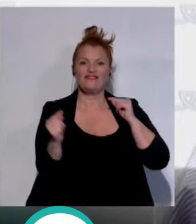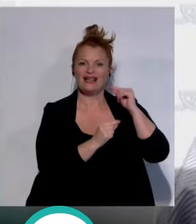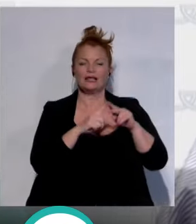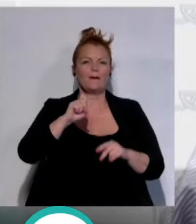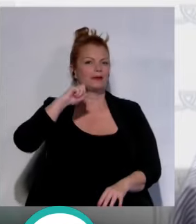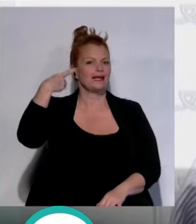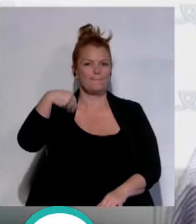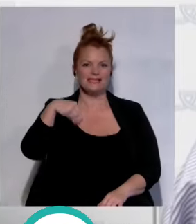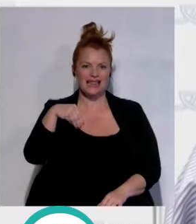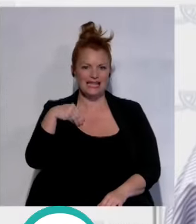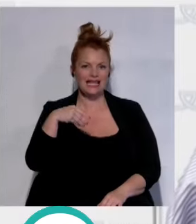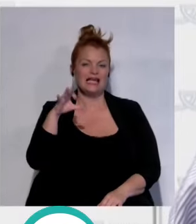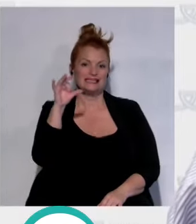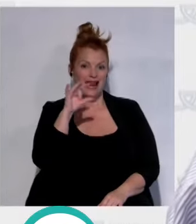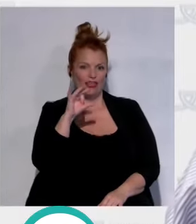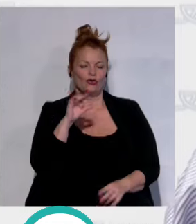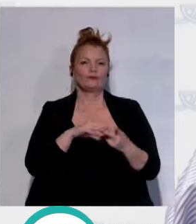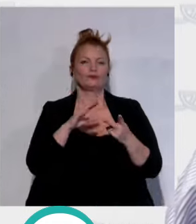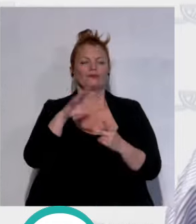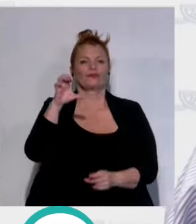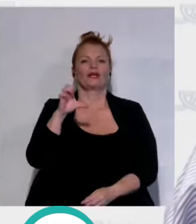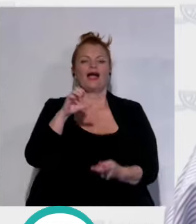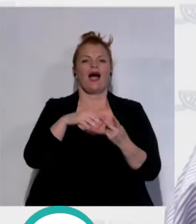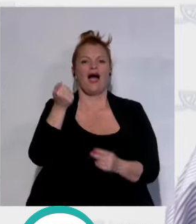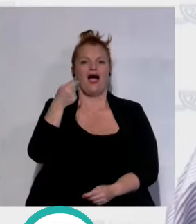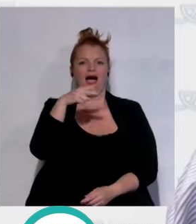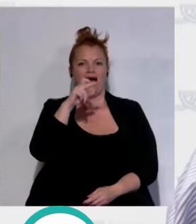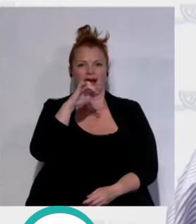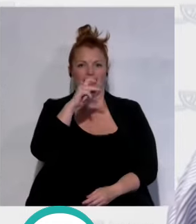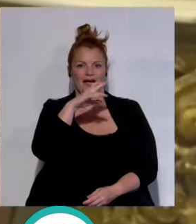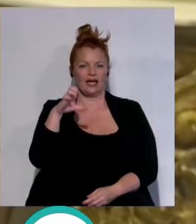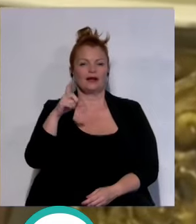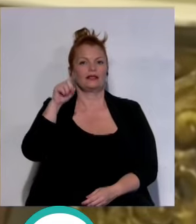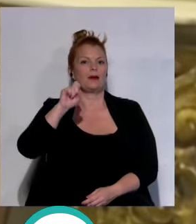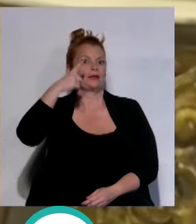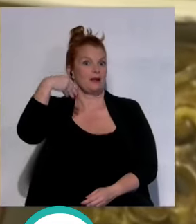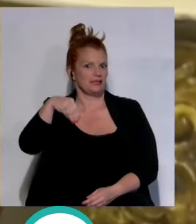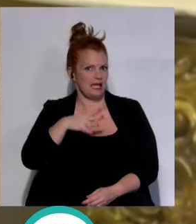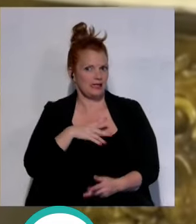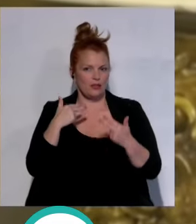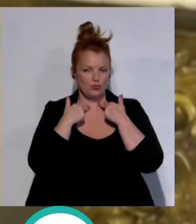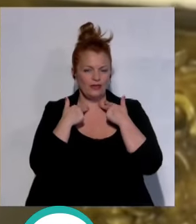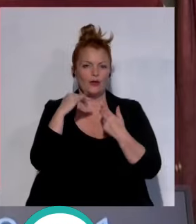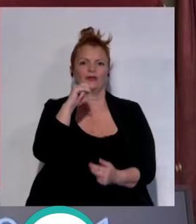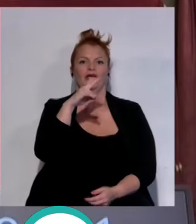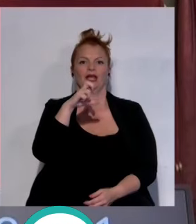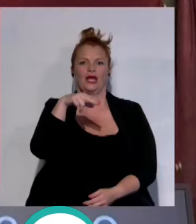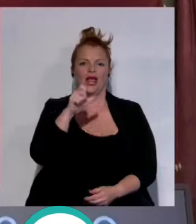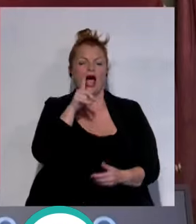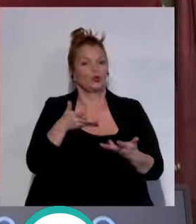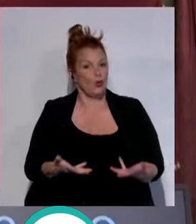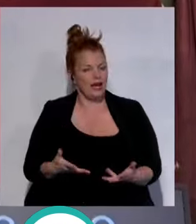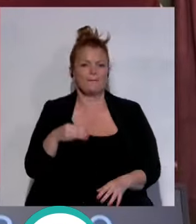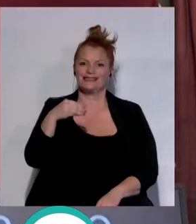presidenta y del Senado a Esperanza Aguirre a la primera presidenta de diputación a Irene García y a la actual